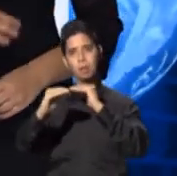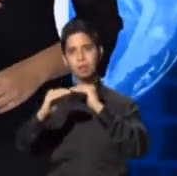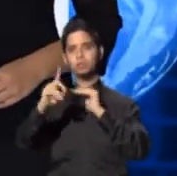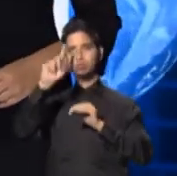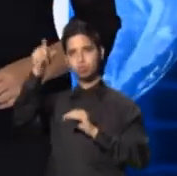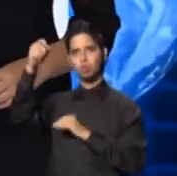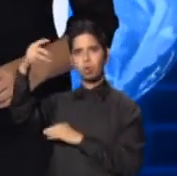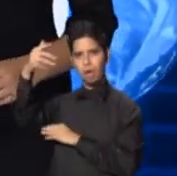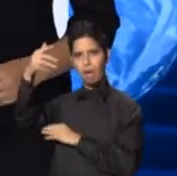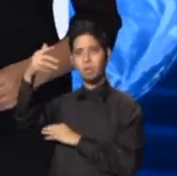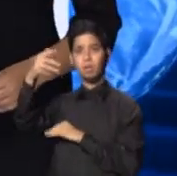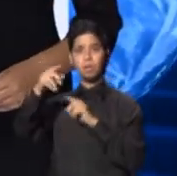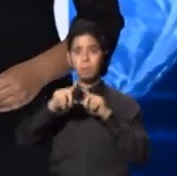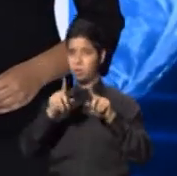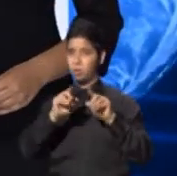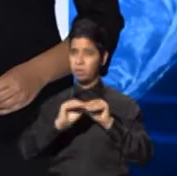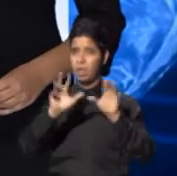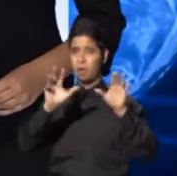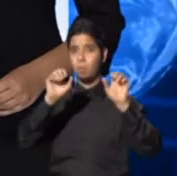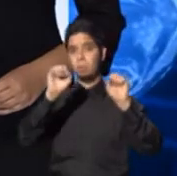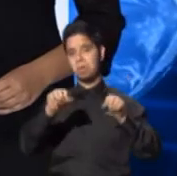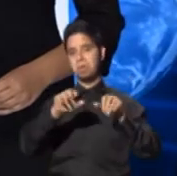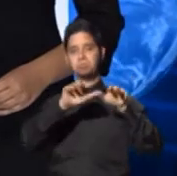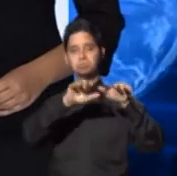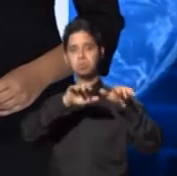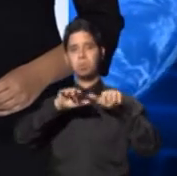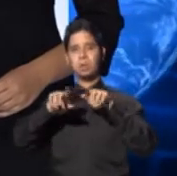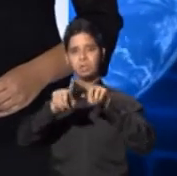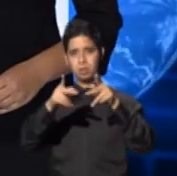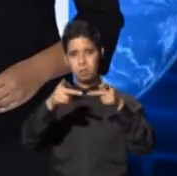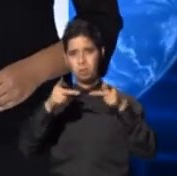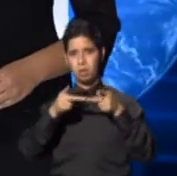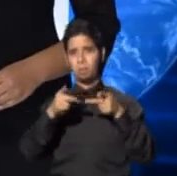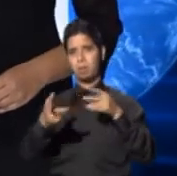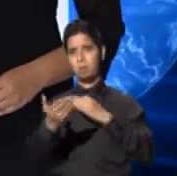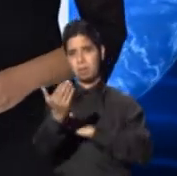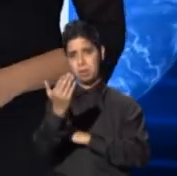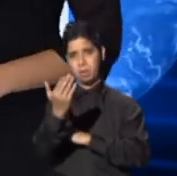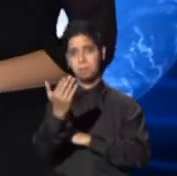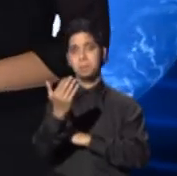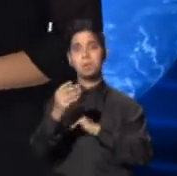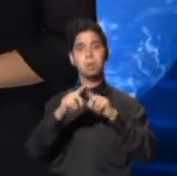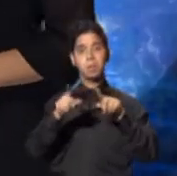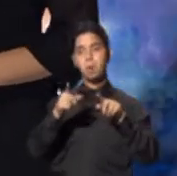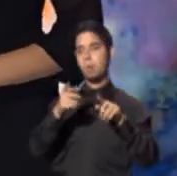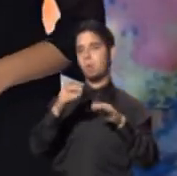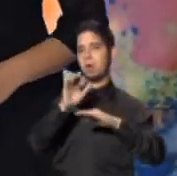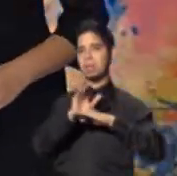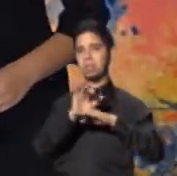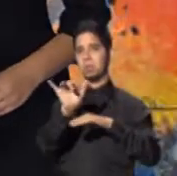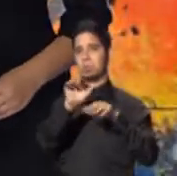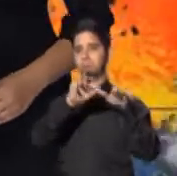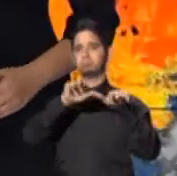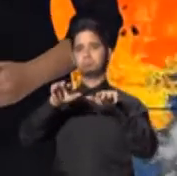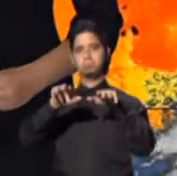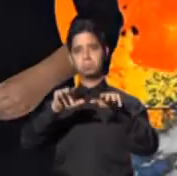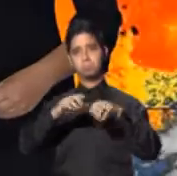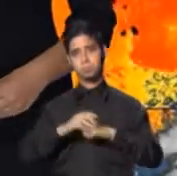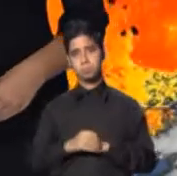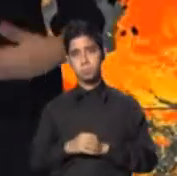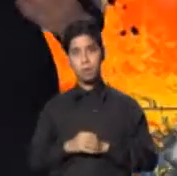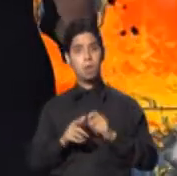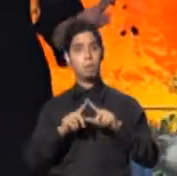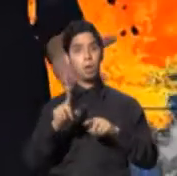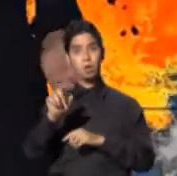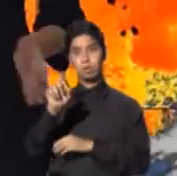soleados. Claro, no se descarta la llegada de aguaceros dispersos en horas de la mañana y aislados en horas de la tarde del sábado. Nos vamos a preparar